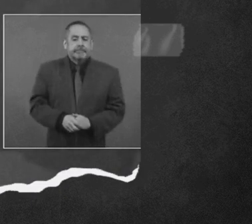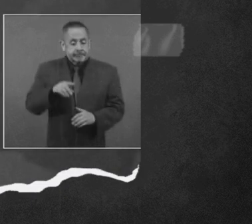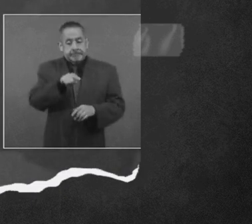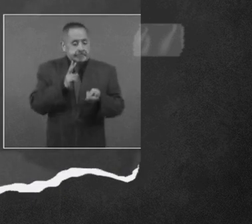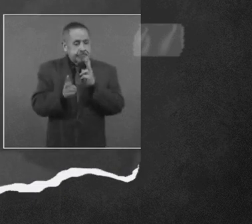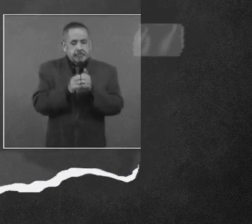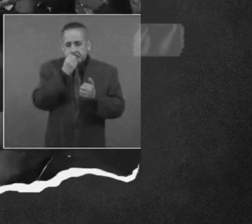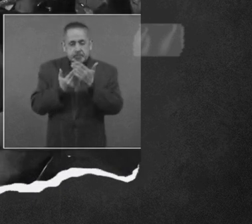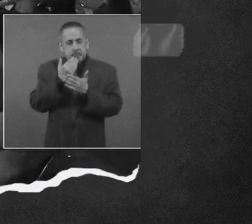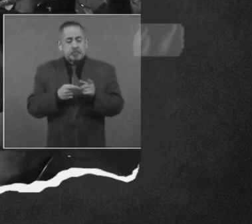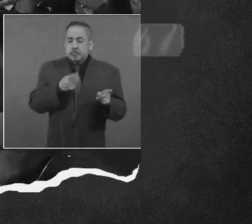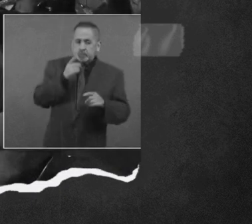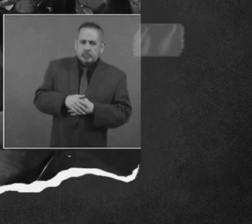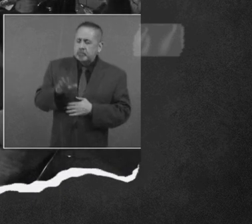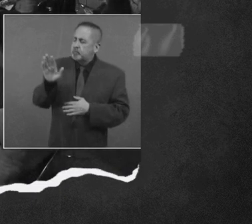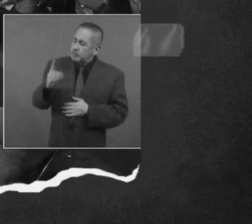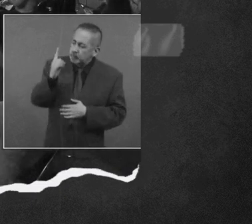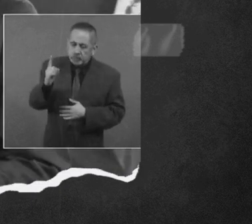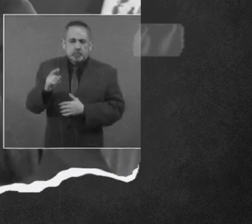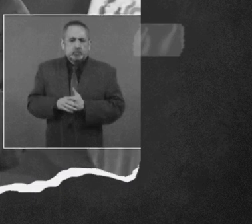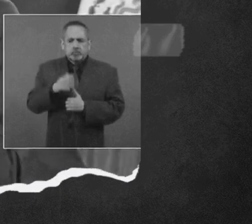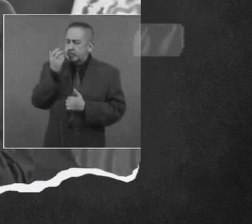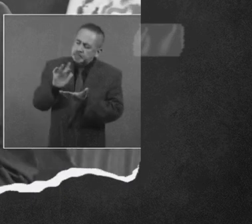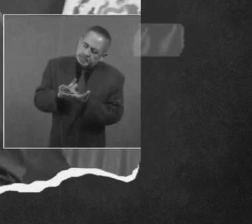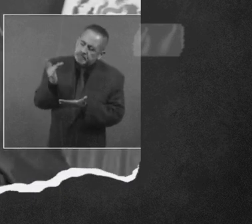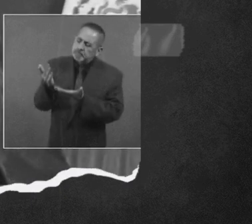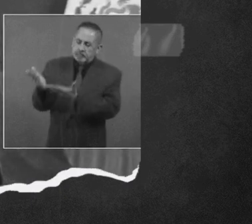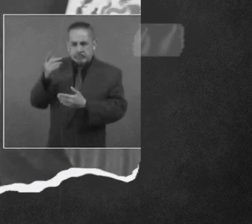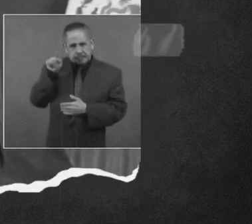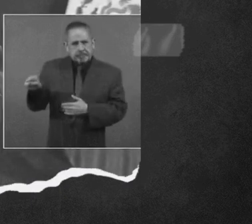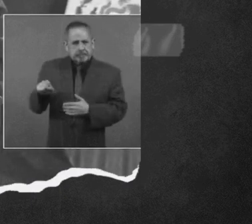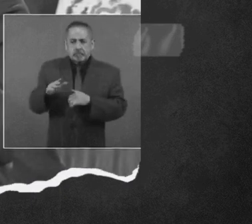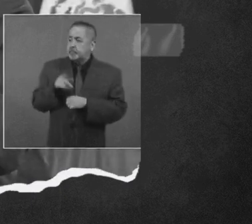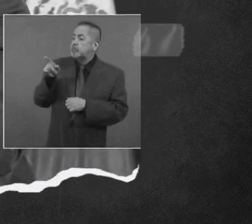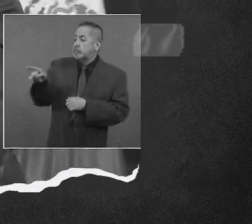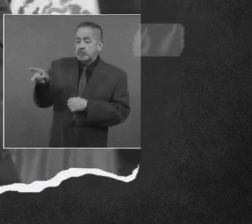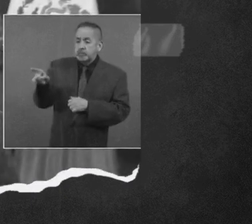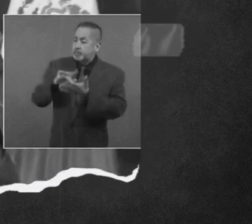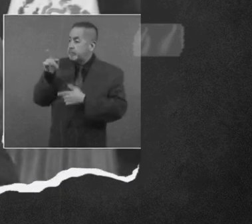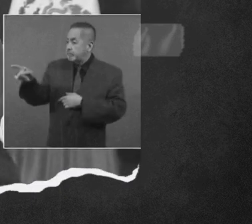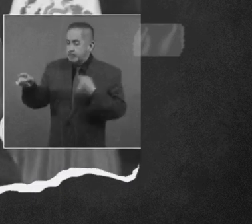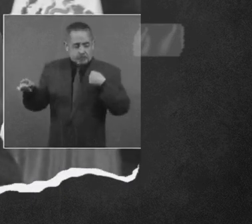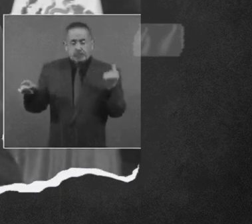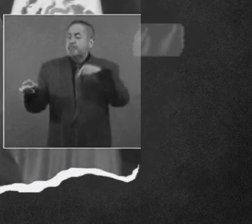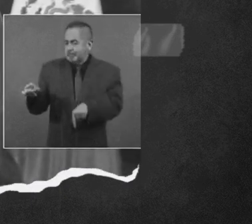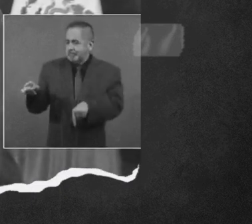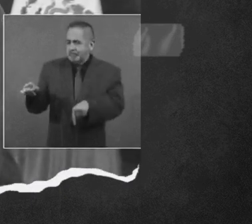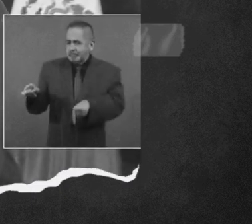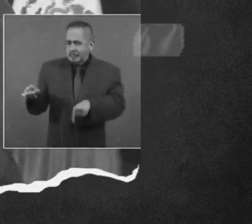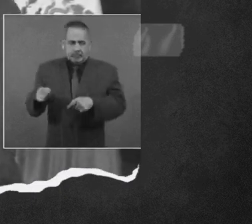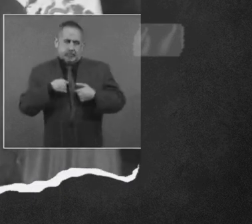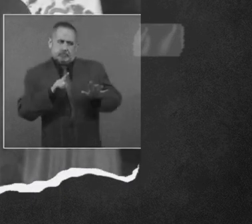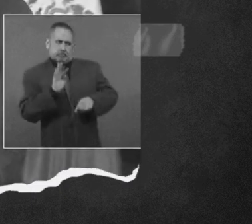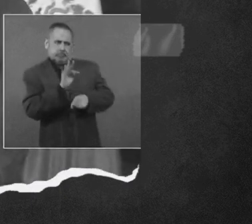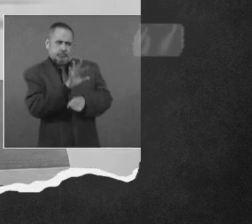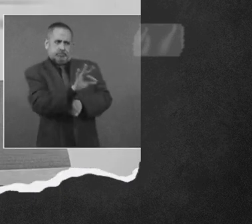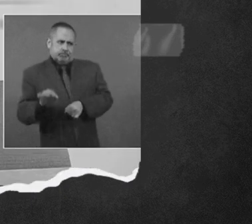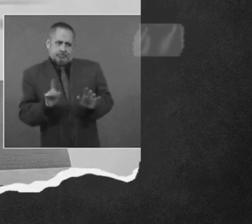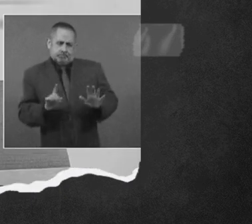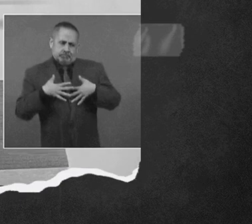Estoy en el desayuno con él. Dice, lo primero que quiero es agradecerle, porque por usted estoy aquí. Le digo, no,